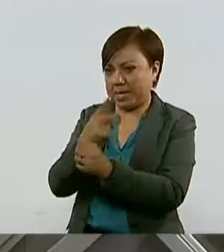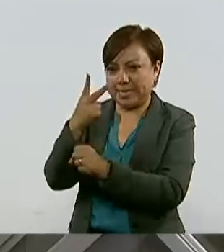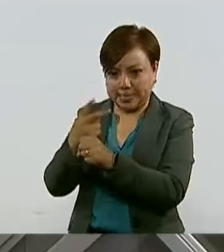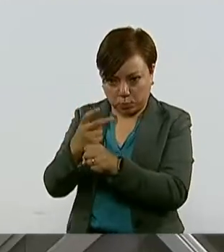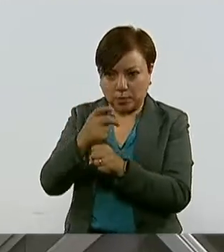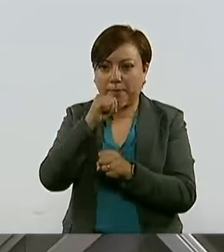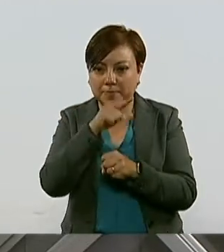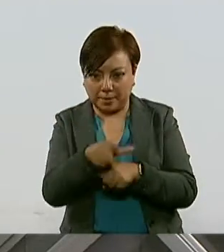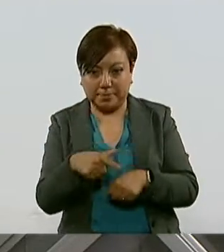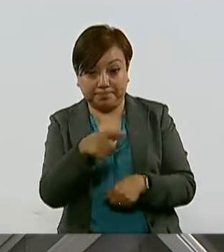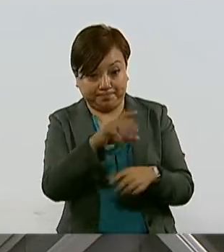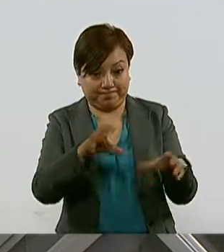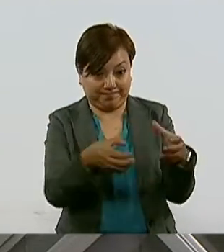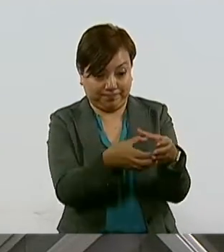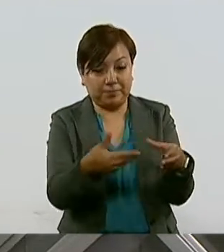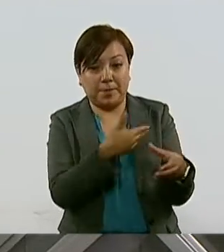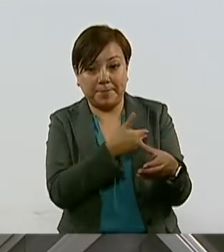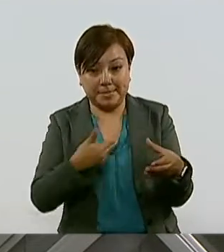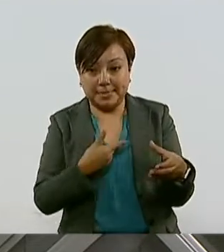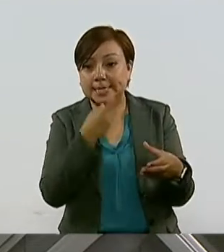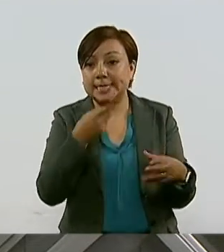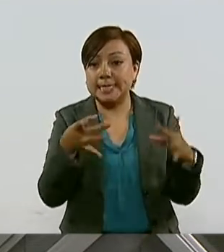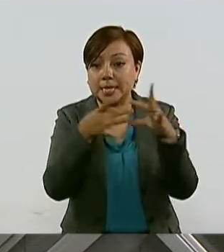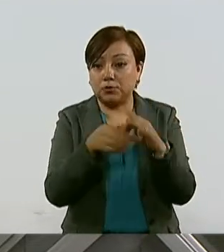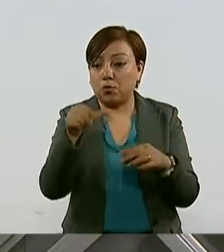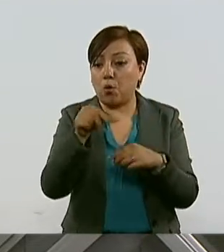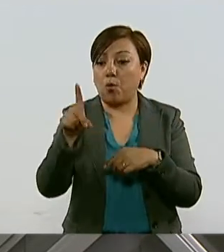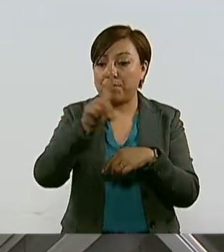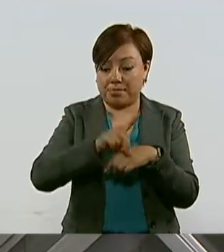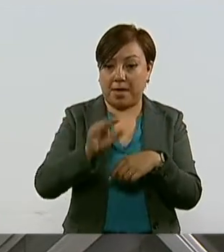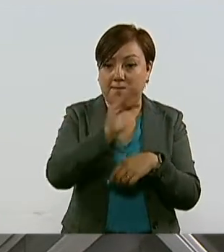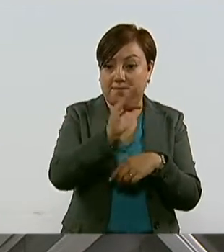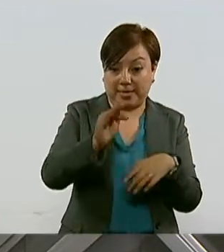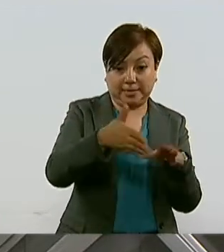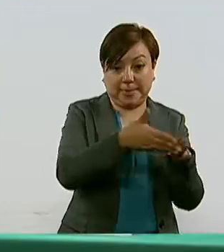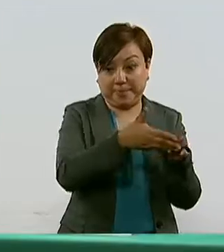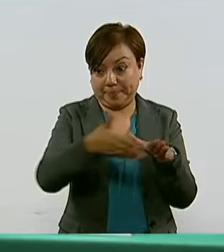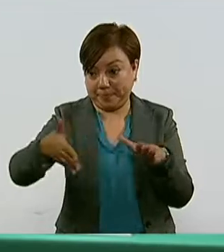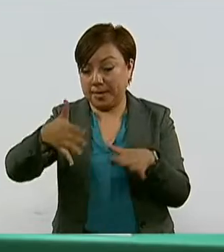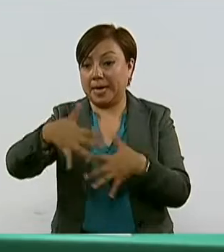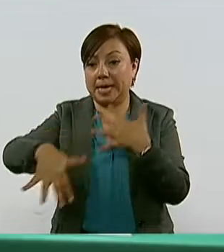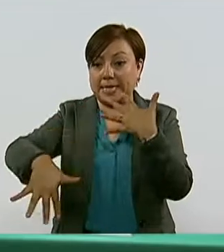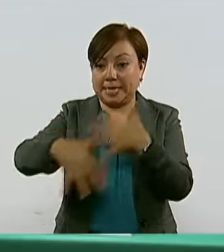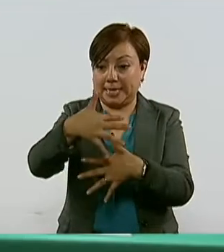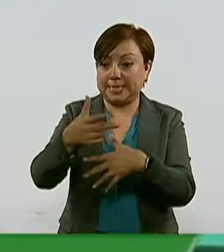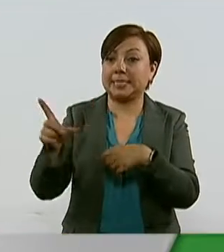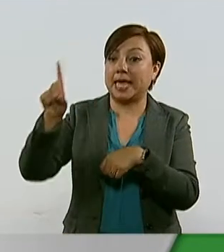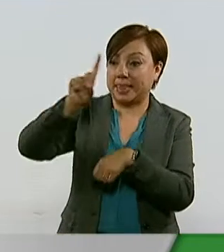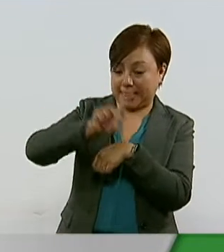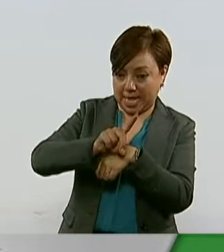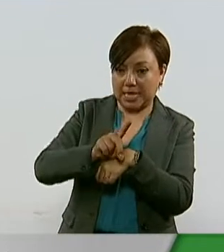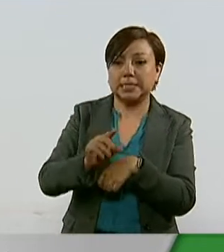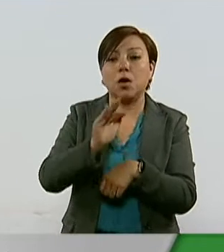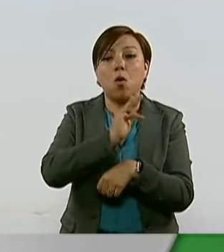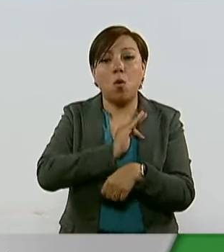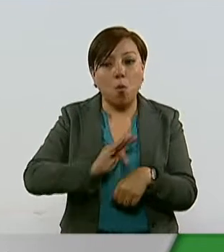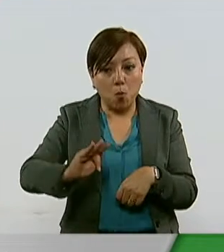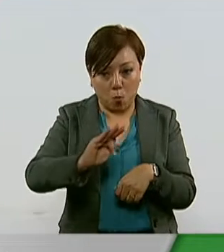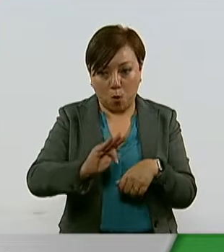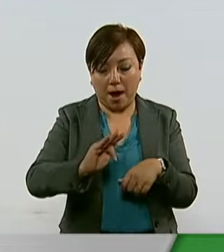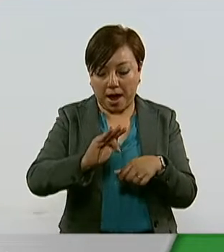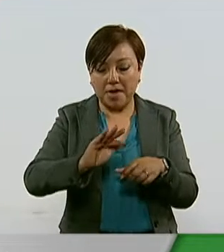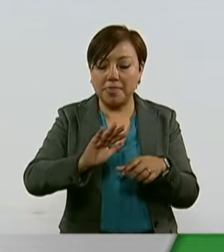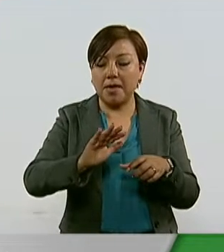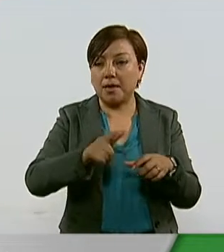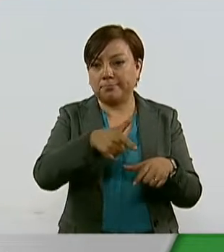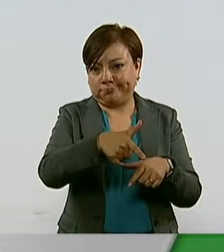El presidente informó que a partir de esta fecha corre un plazo de 15 días para culminar con el proceso de instalación y